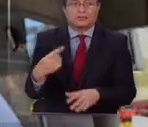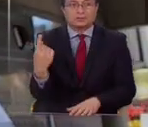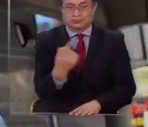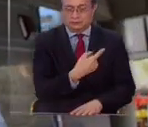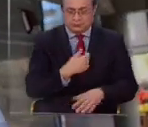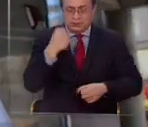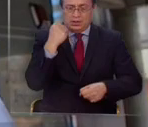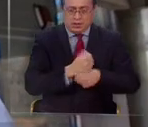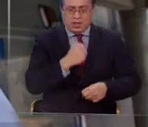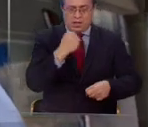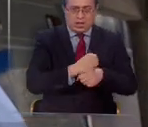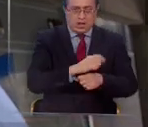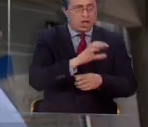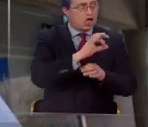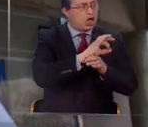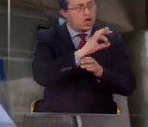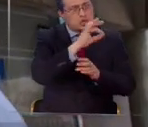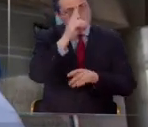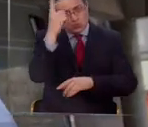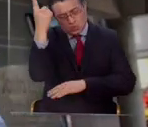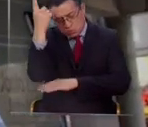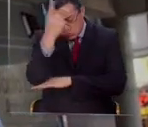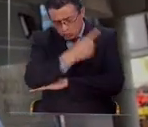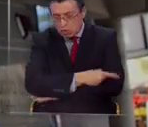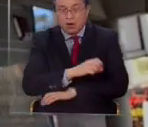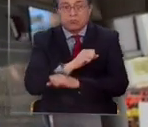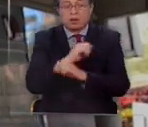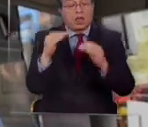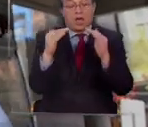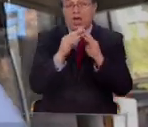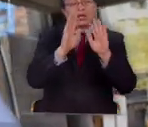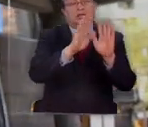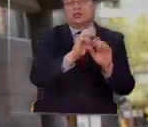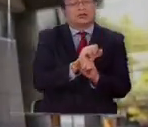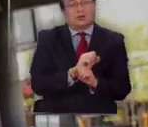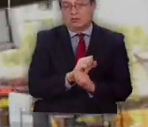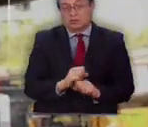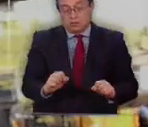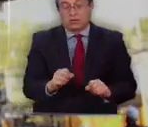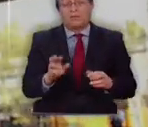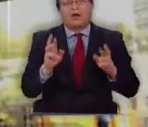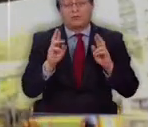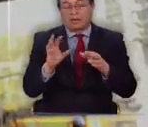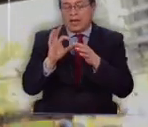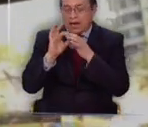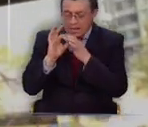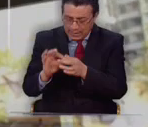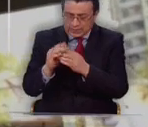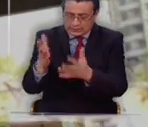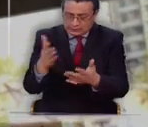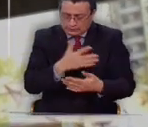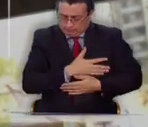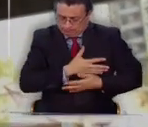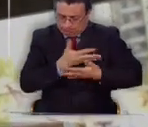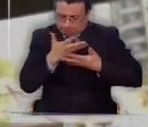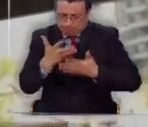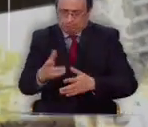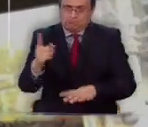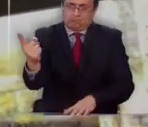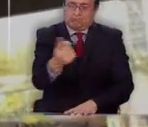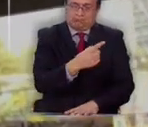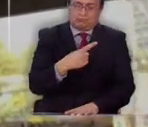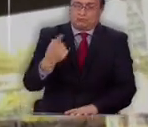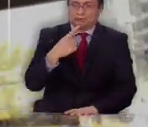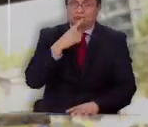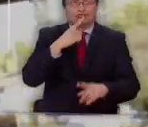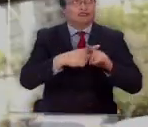Estamos trabajando de sol a sol, porque nosotros no podemos quedarnos en casa. Y esperamos, agradecemos de todo corazón esta situación que hacen y